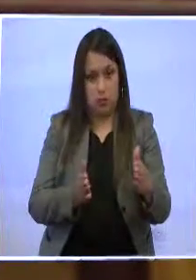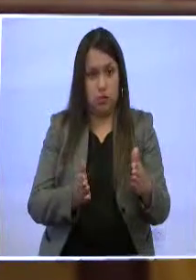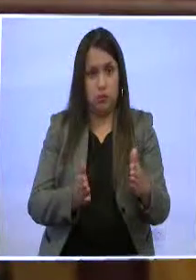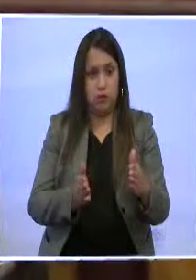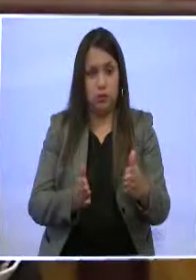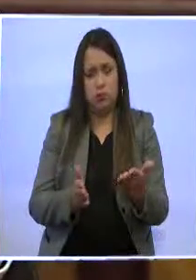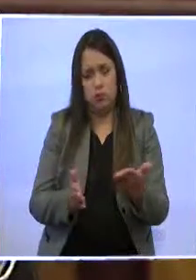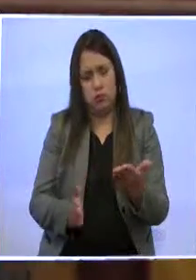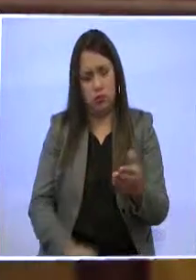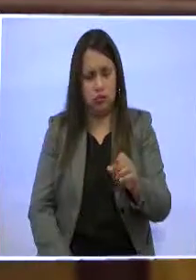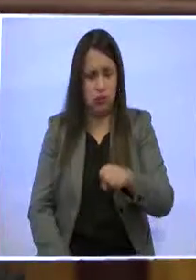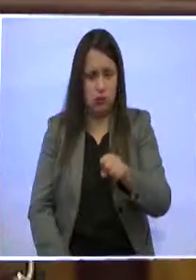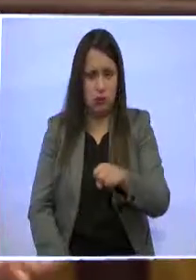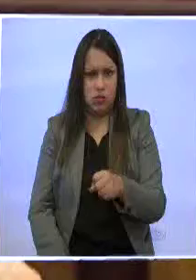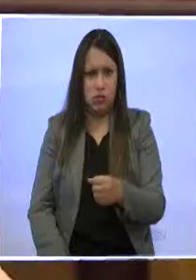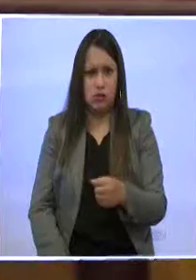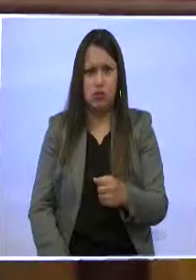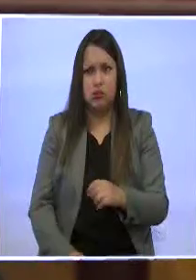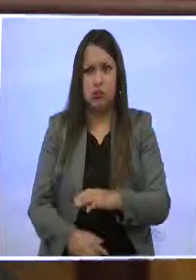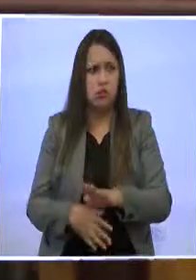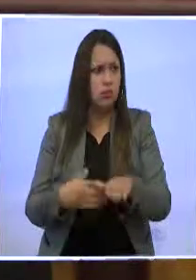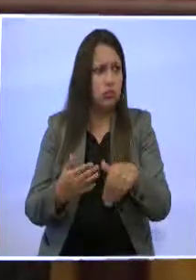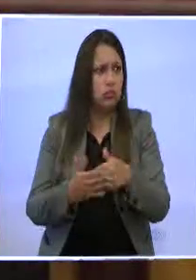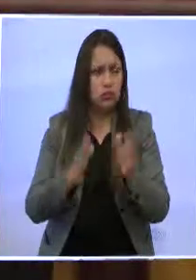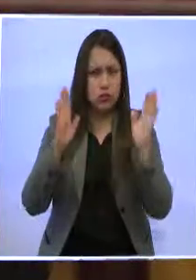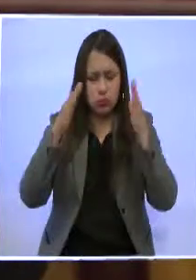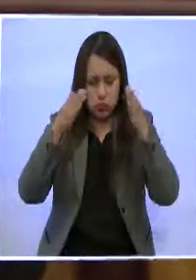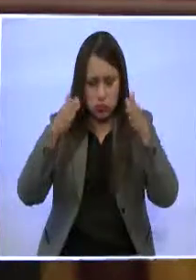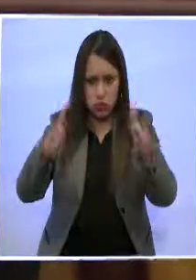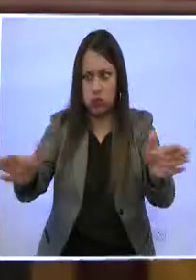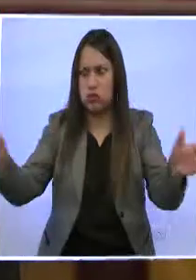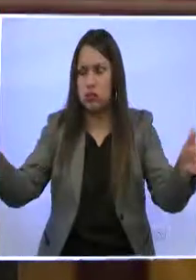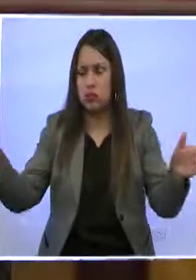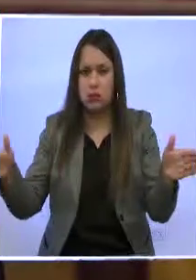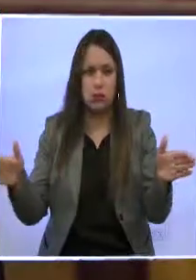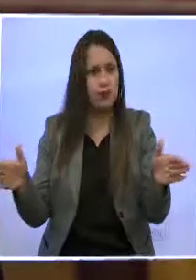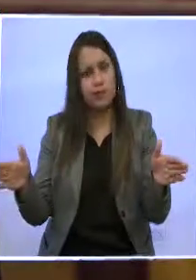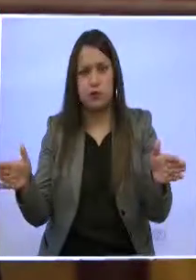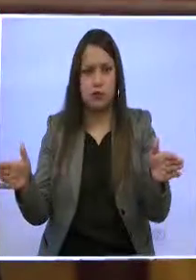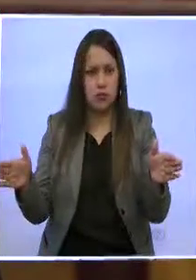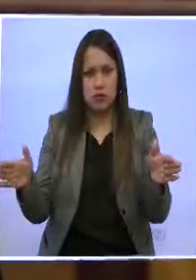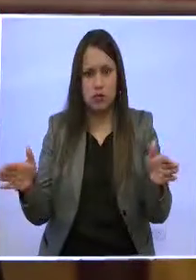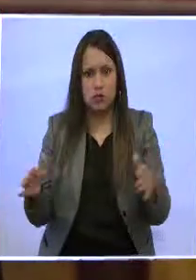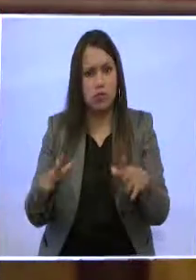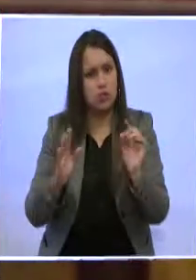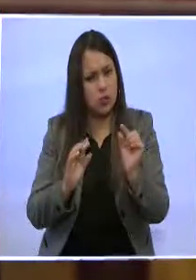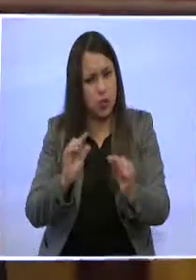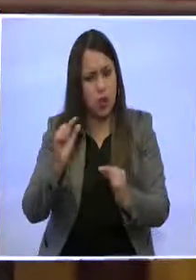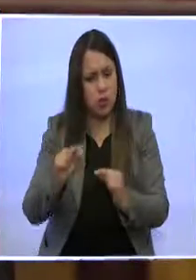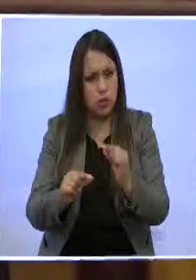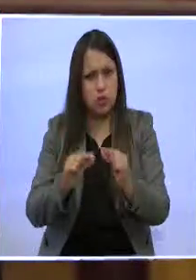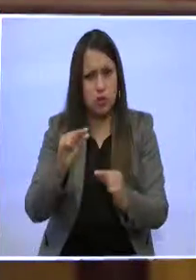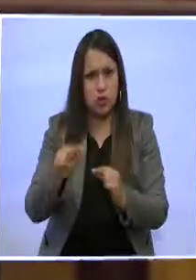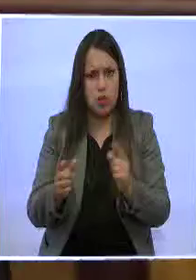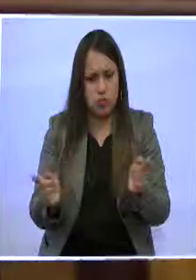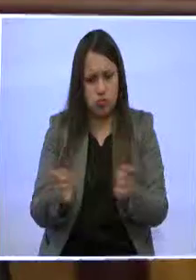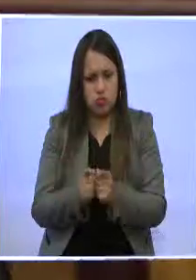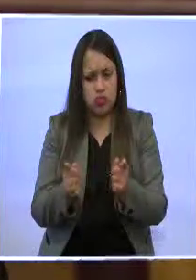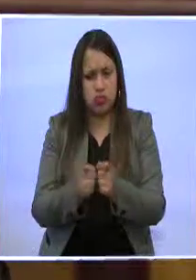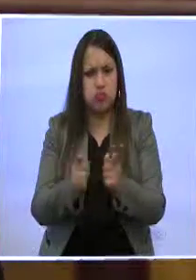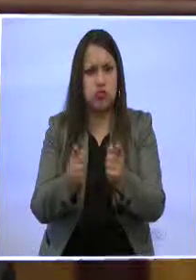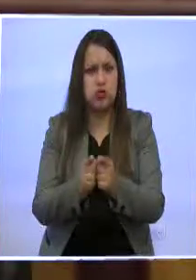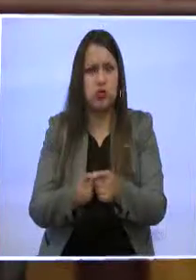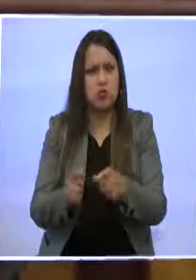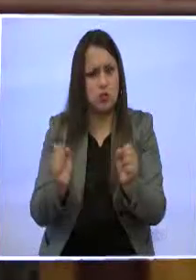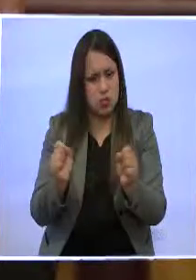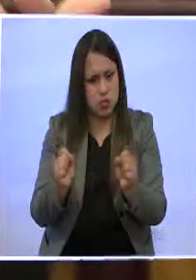es obvio, no se puede atender todo de una sola, pero que paulatinamente, pero sistemáticamente se vaya incorporando